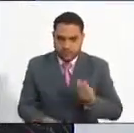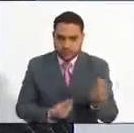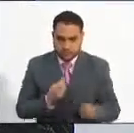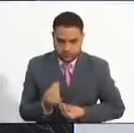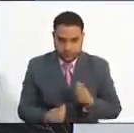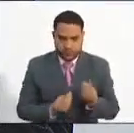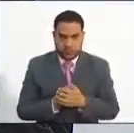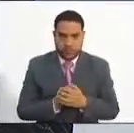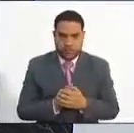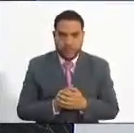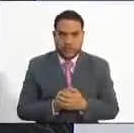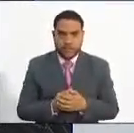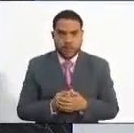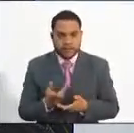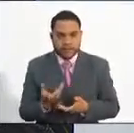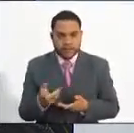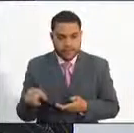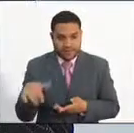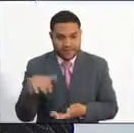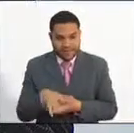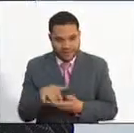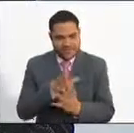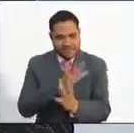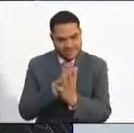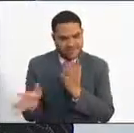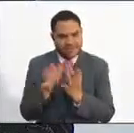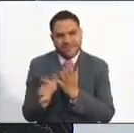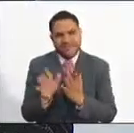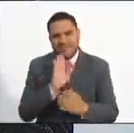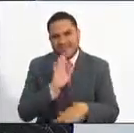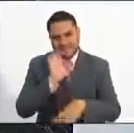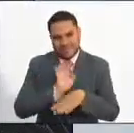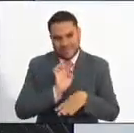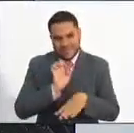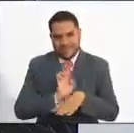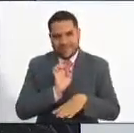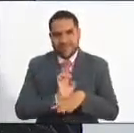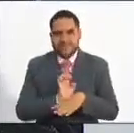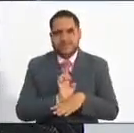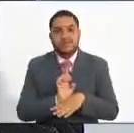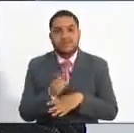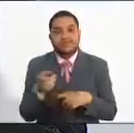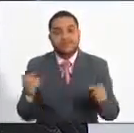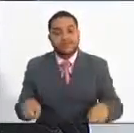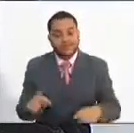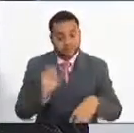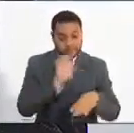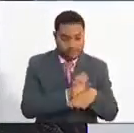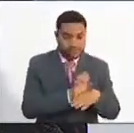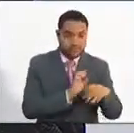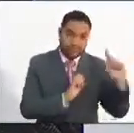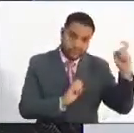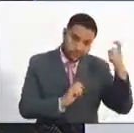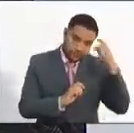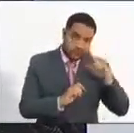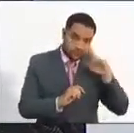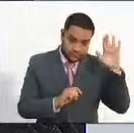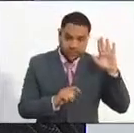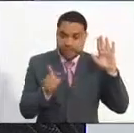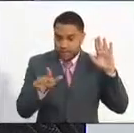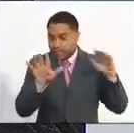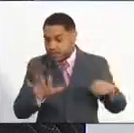en este caso, de la información que nos reporta la entidad, en este caso, pues, tanto las entidades del orden nacional como territorial,